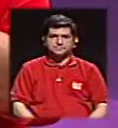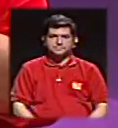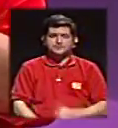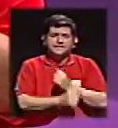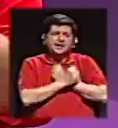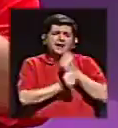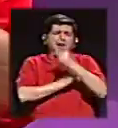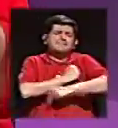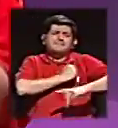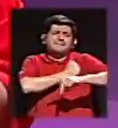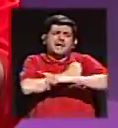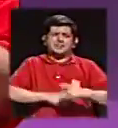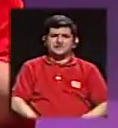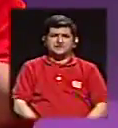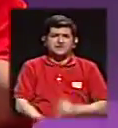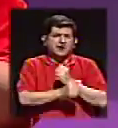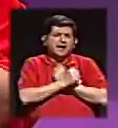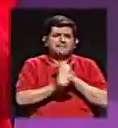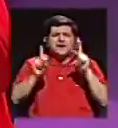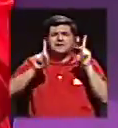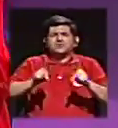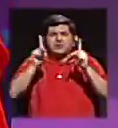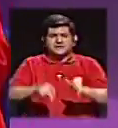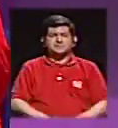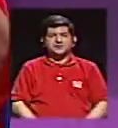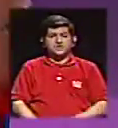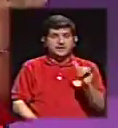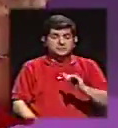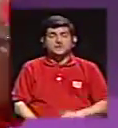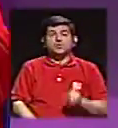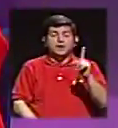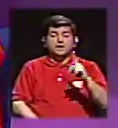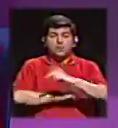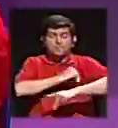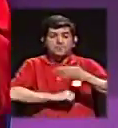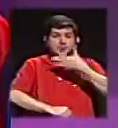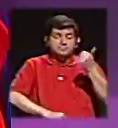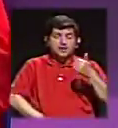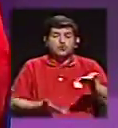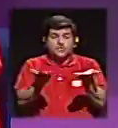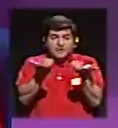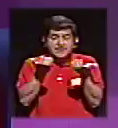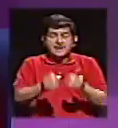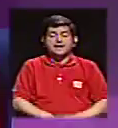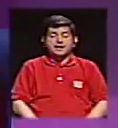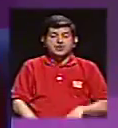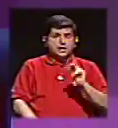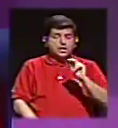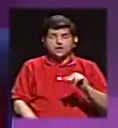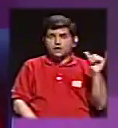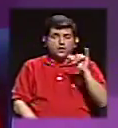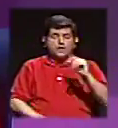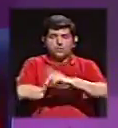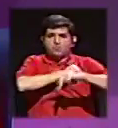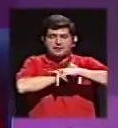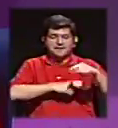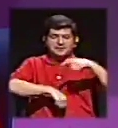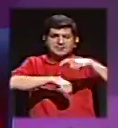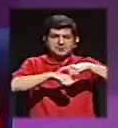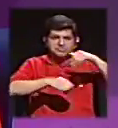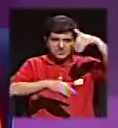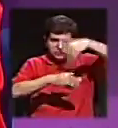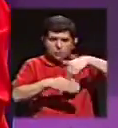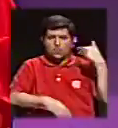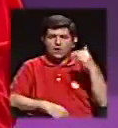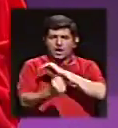Amando a su país, amando a los ciudadanos y queriendo un país mejor que el que encontraron cuando llegaron al poder. Esa es mi gran pregunta.